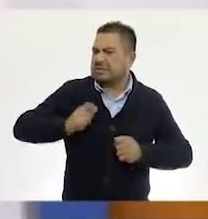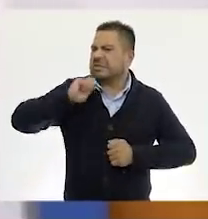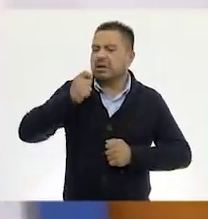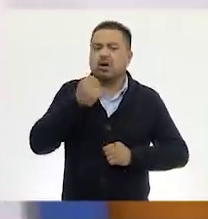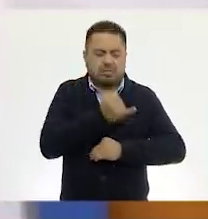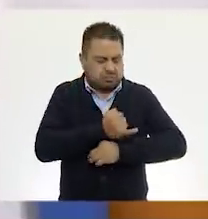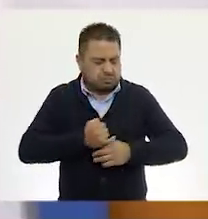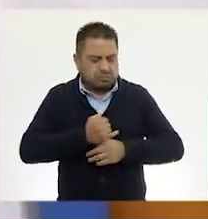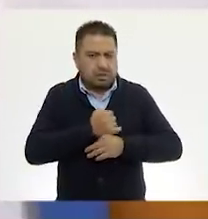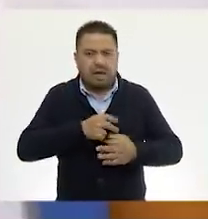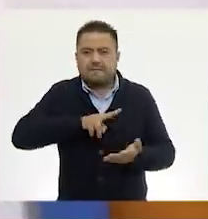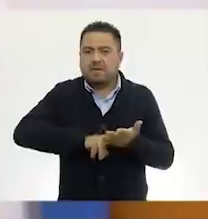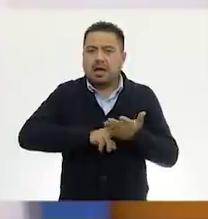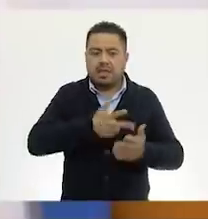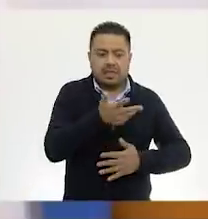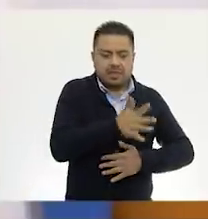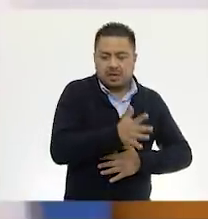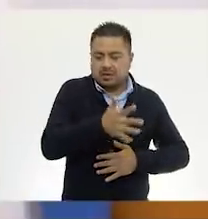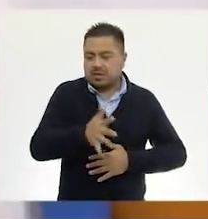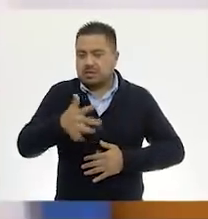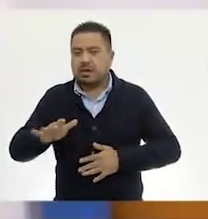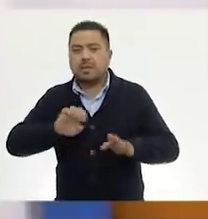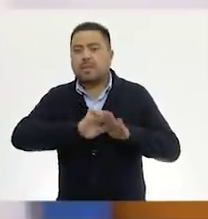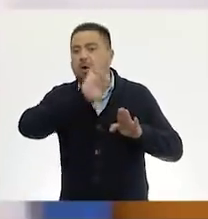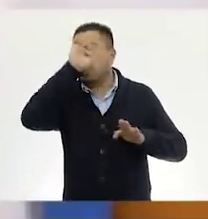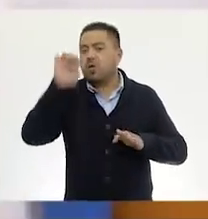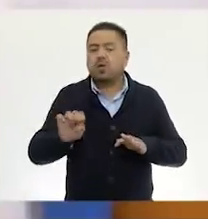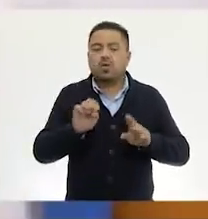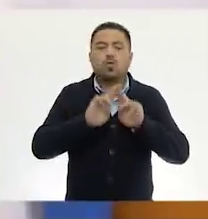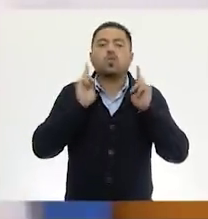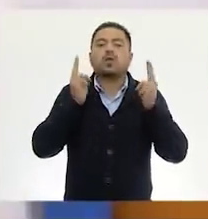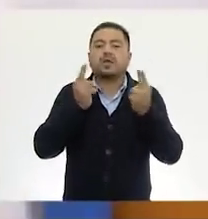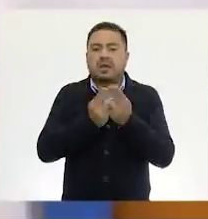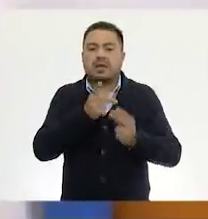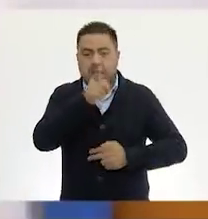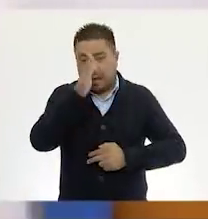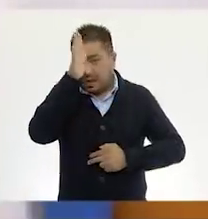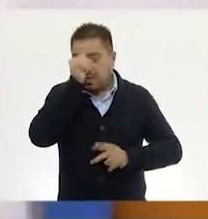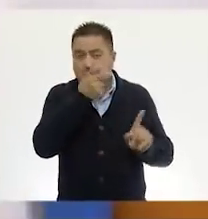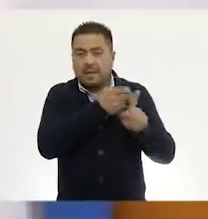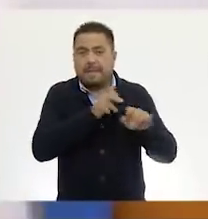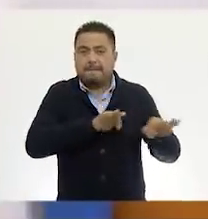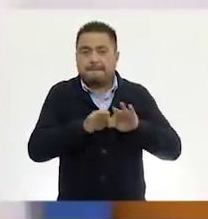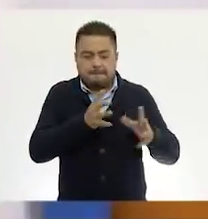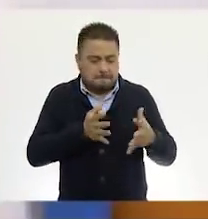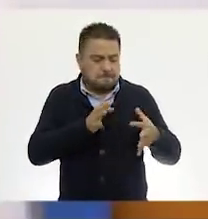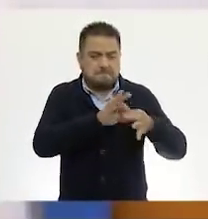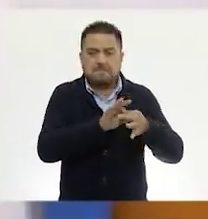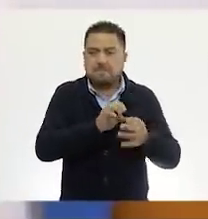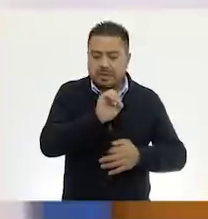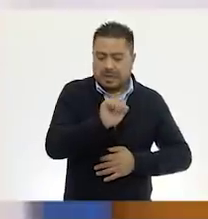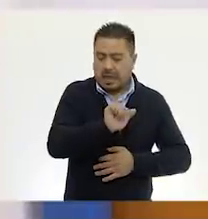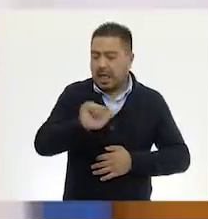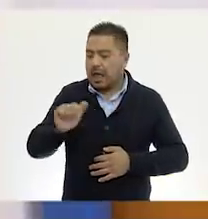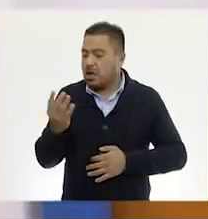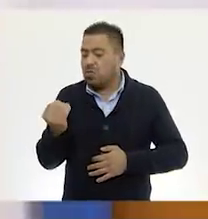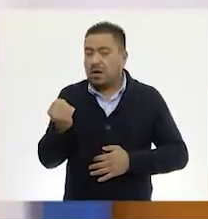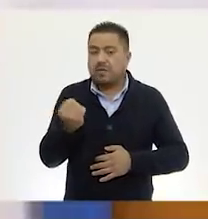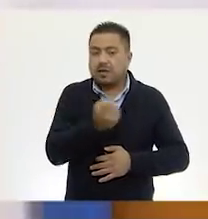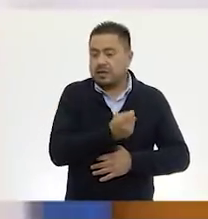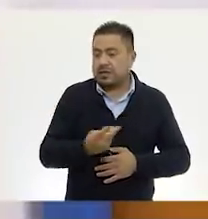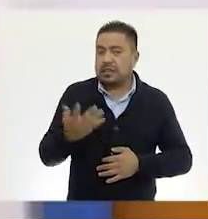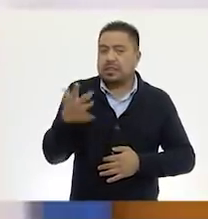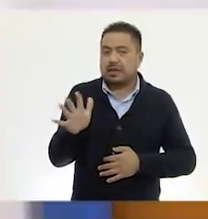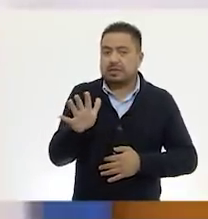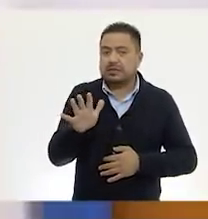analizándolo por valores de 10. Por ejemplo, las unidades. Recuerden que estuvimos trabajando que eran del 0 al 9 son 10